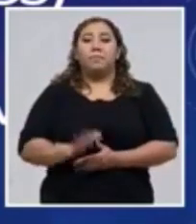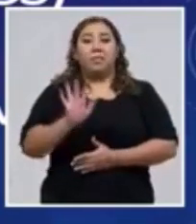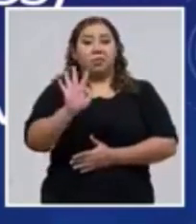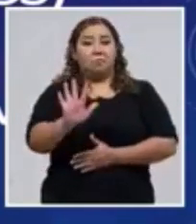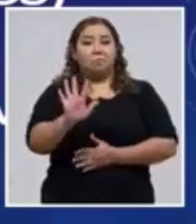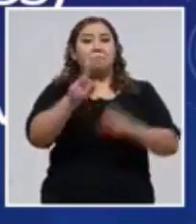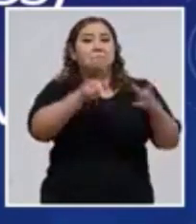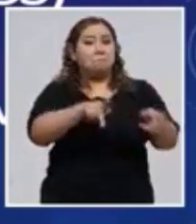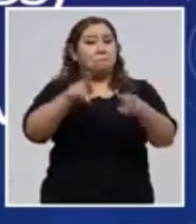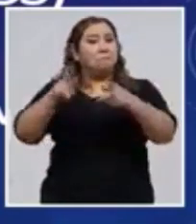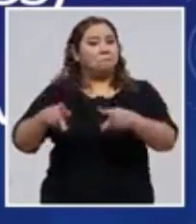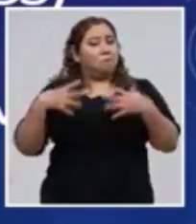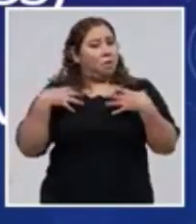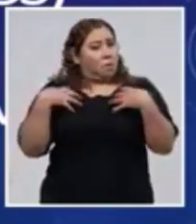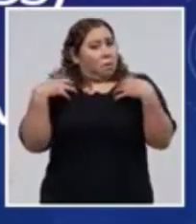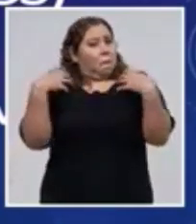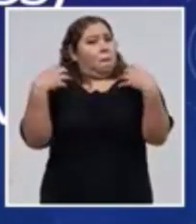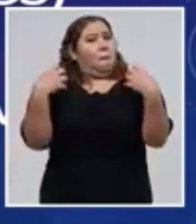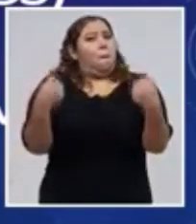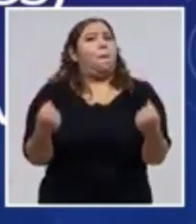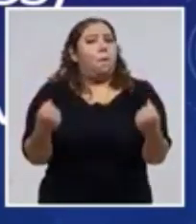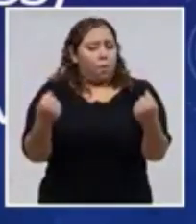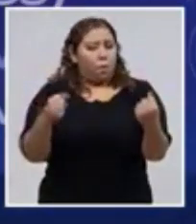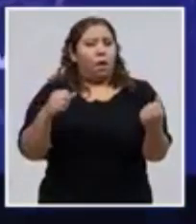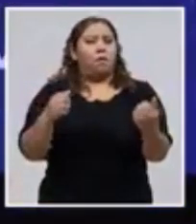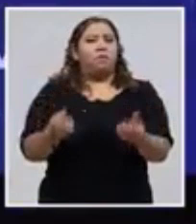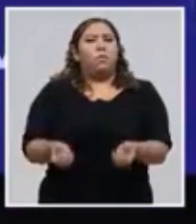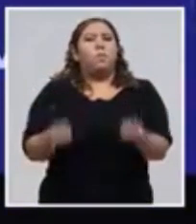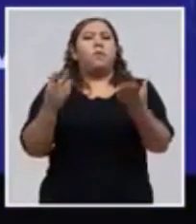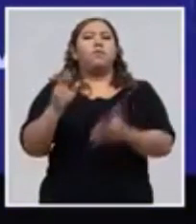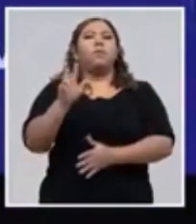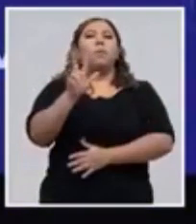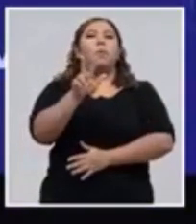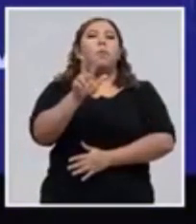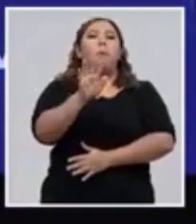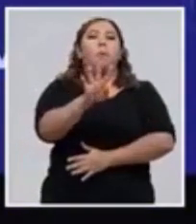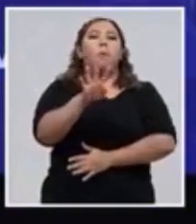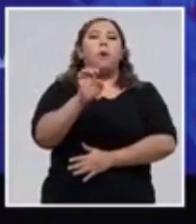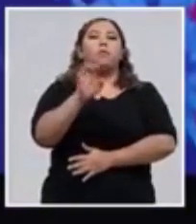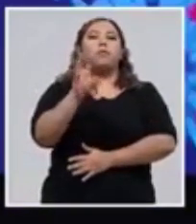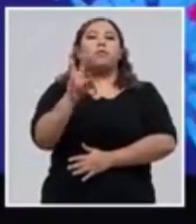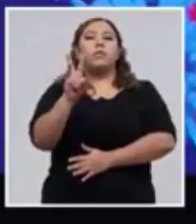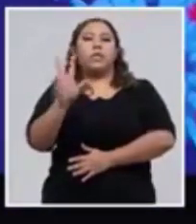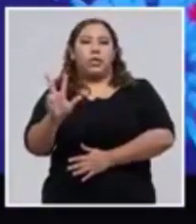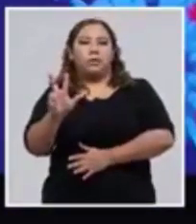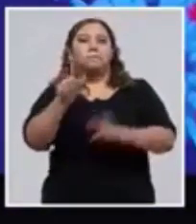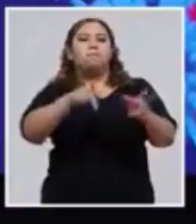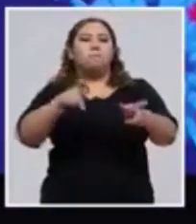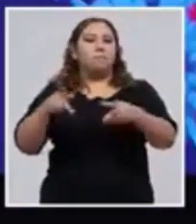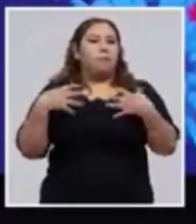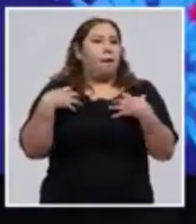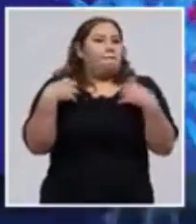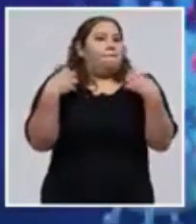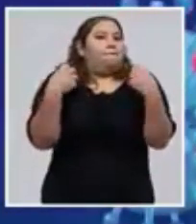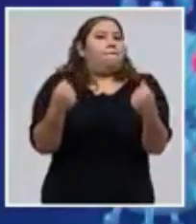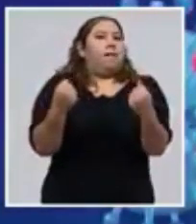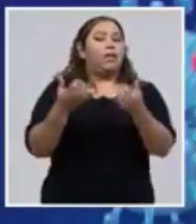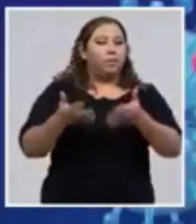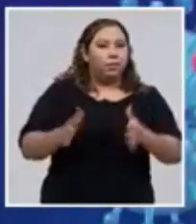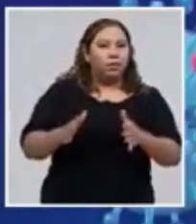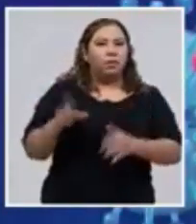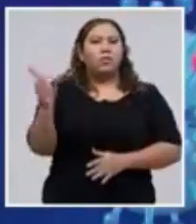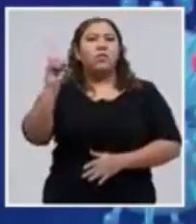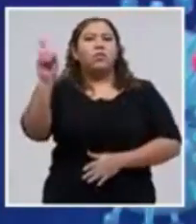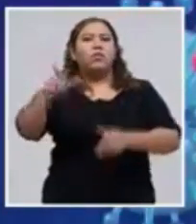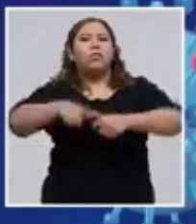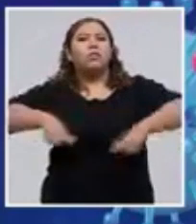recuperados para un total de 473 personas que han vencido esta enfermedad. ¿De dónde son estas personas